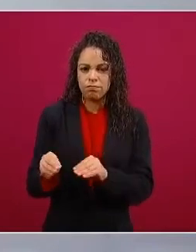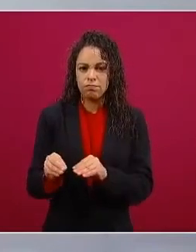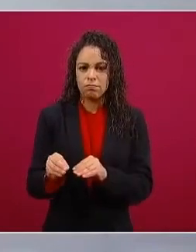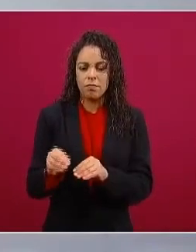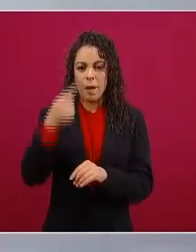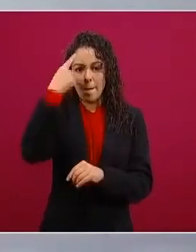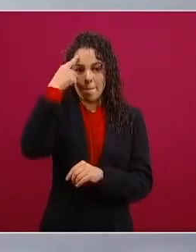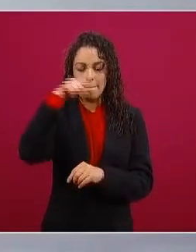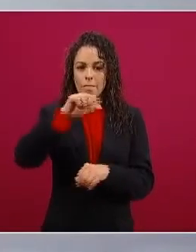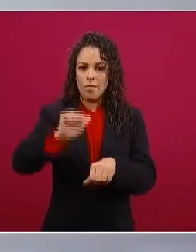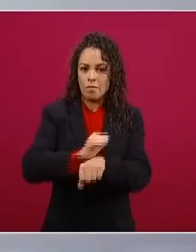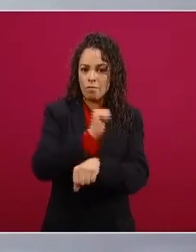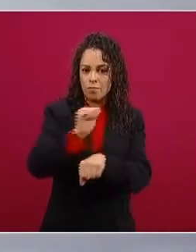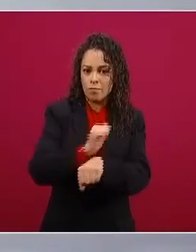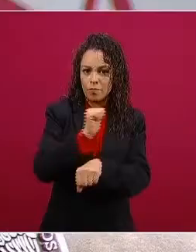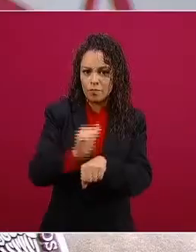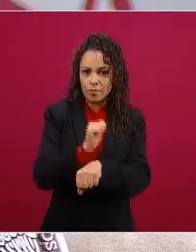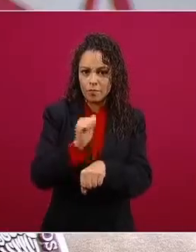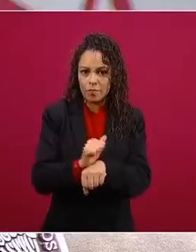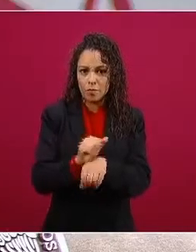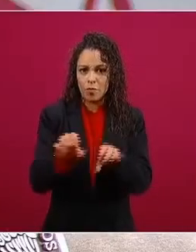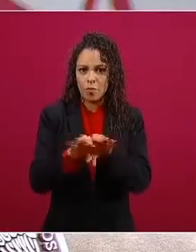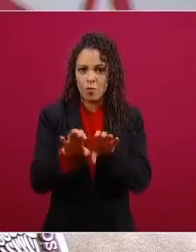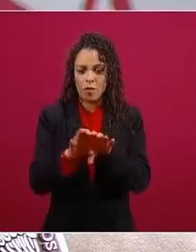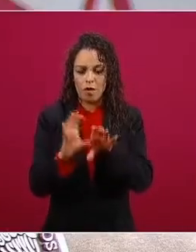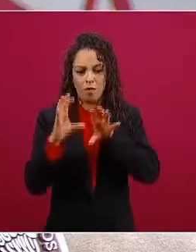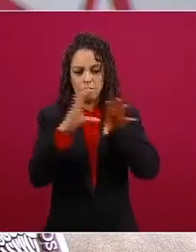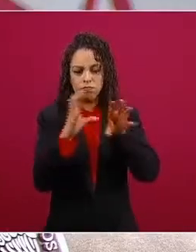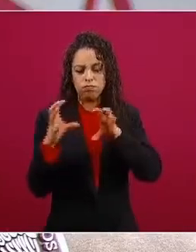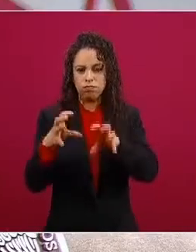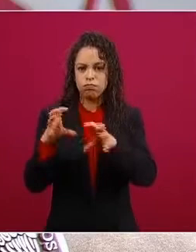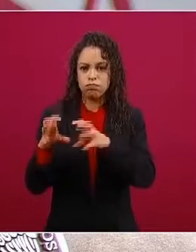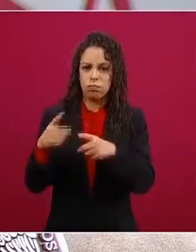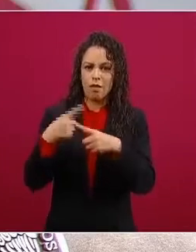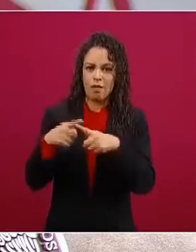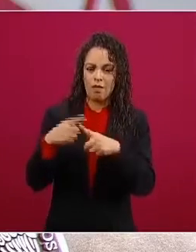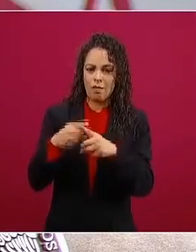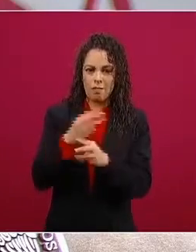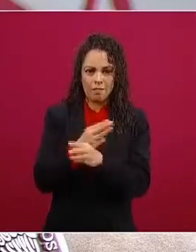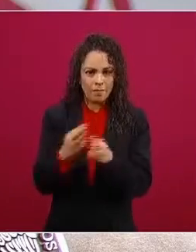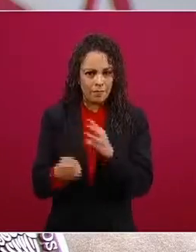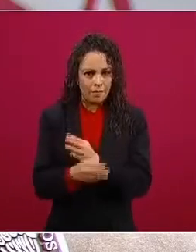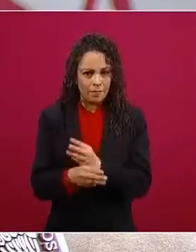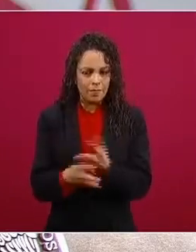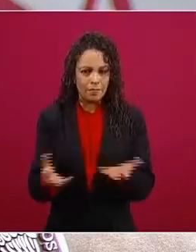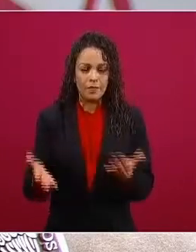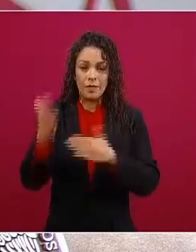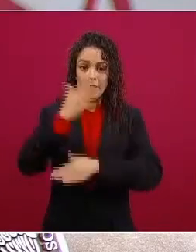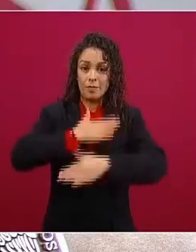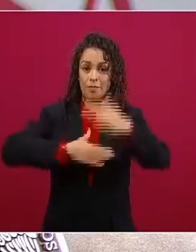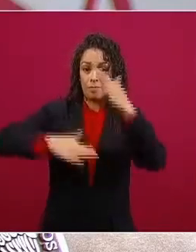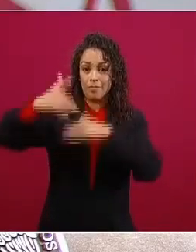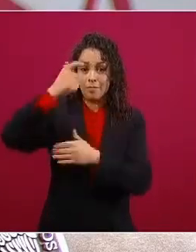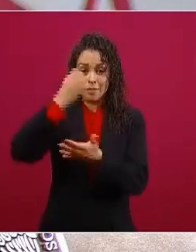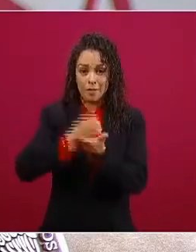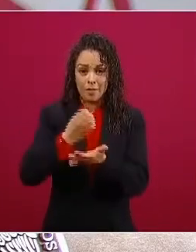industria de autopartes crecimiento económico promedio